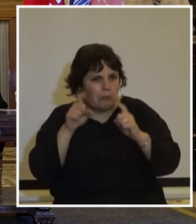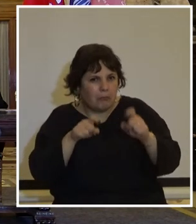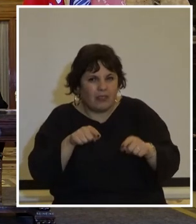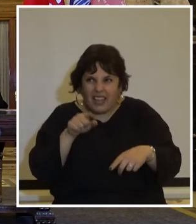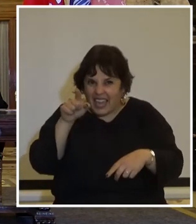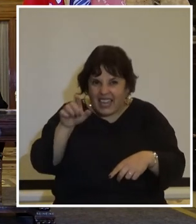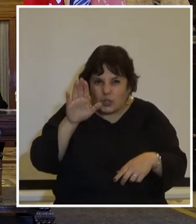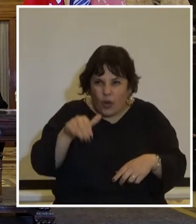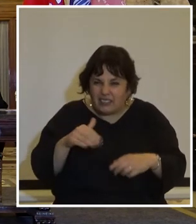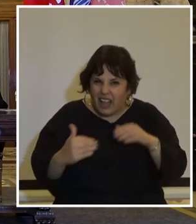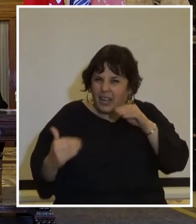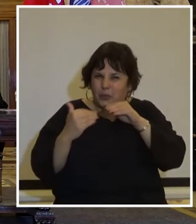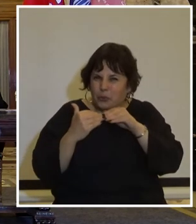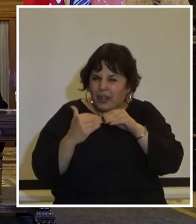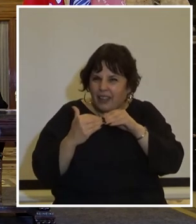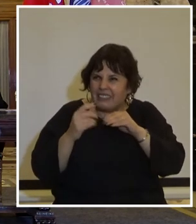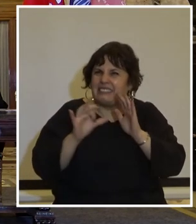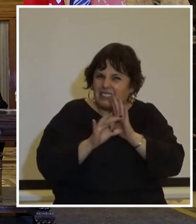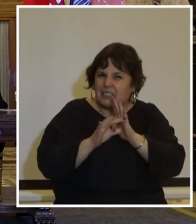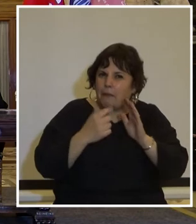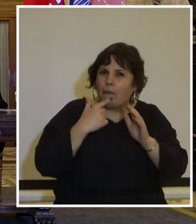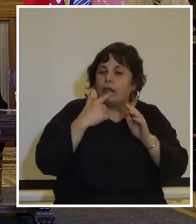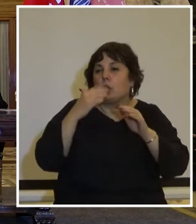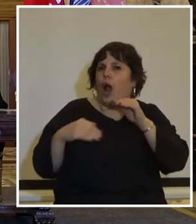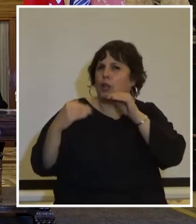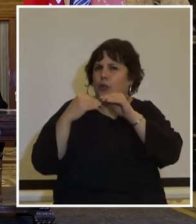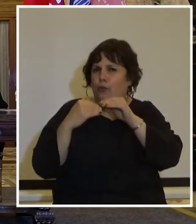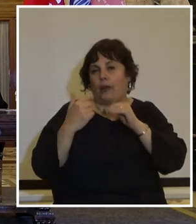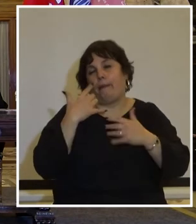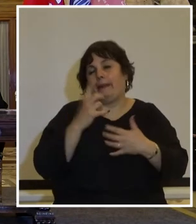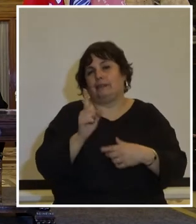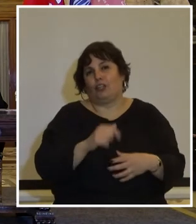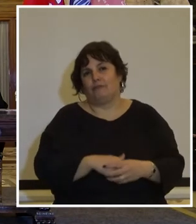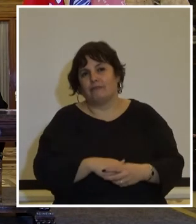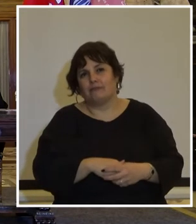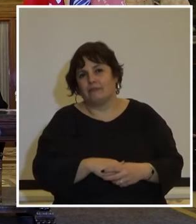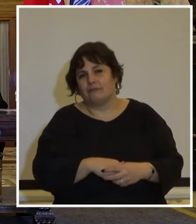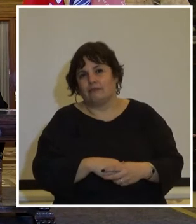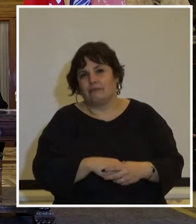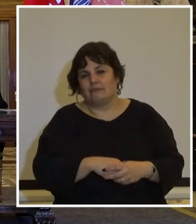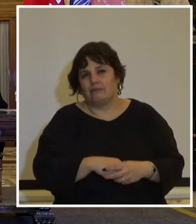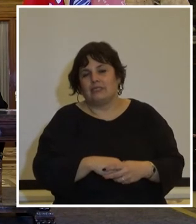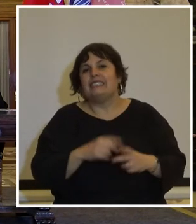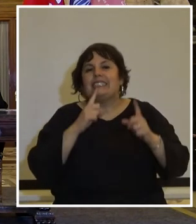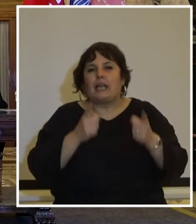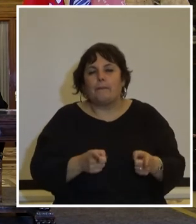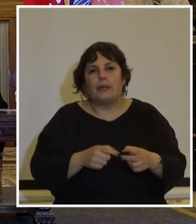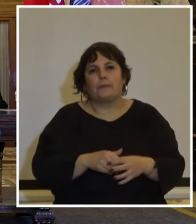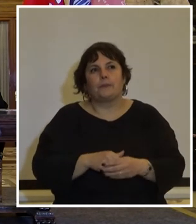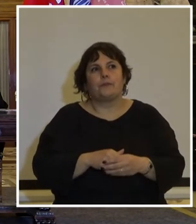si eso es estar a la altura si eso es que el sistema político esté a la altura me parece que no y también